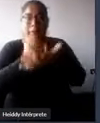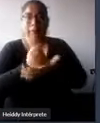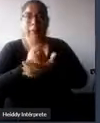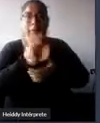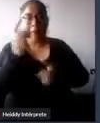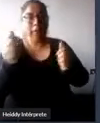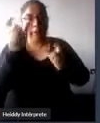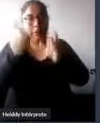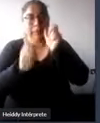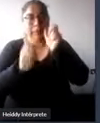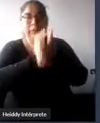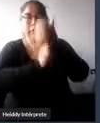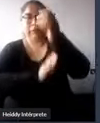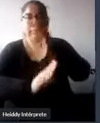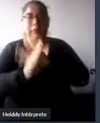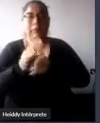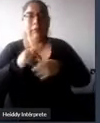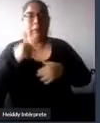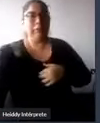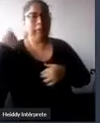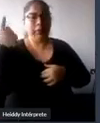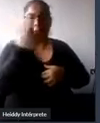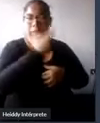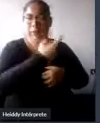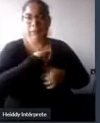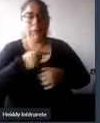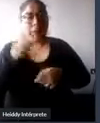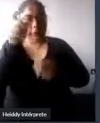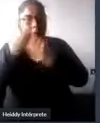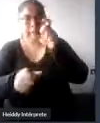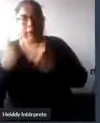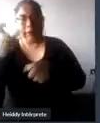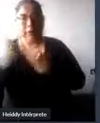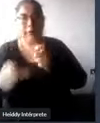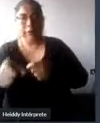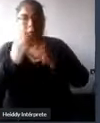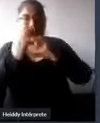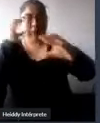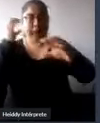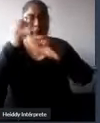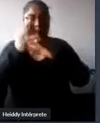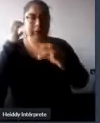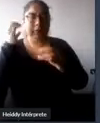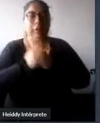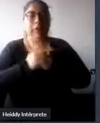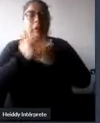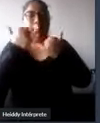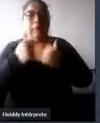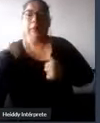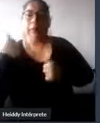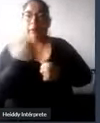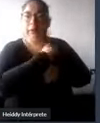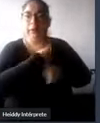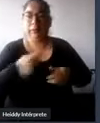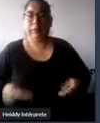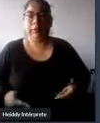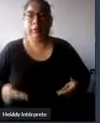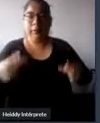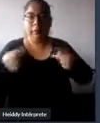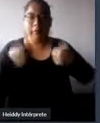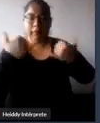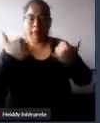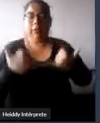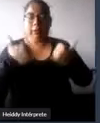discapacitados y para todos los usuarios del sistema de transportes y para todos los que vivimos en esta ciudad